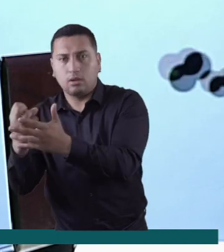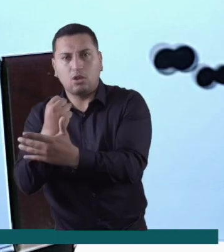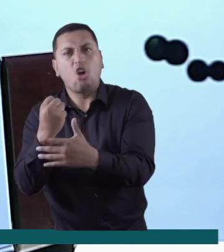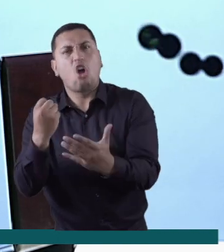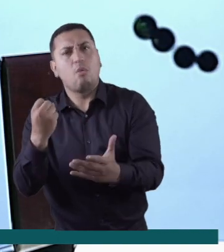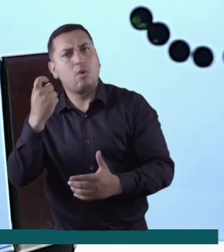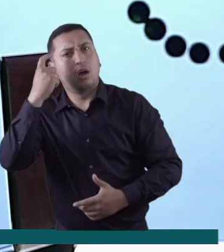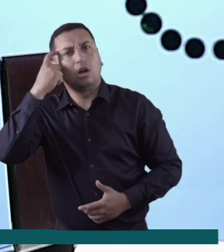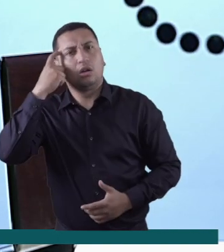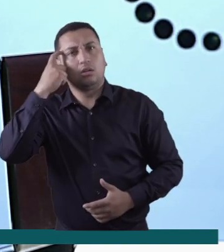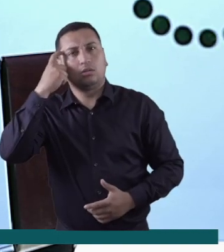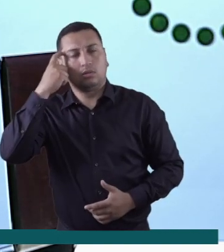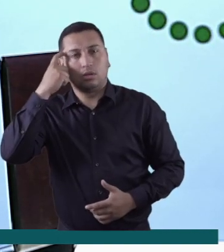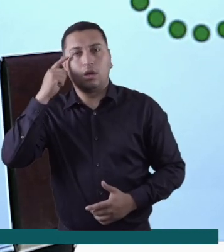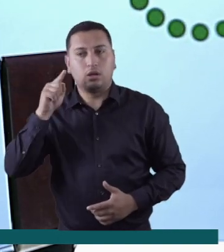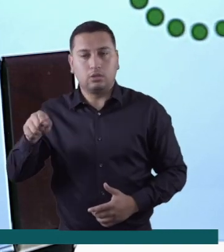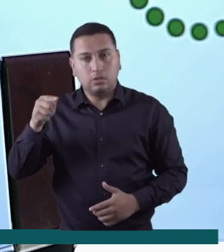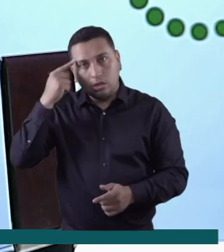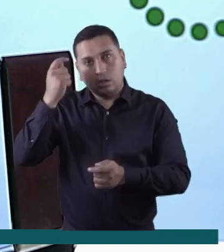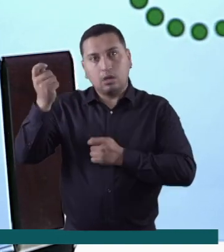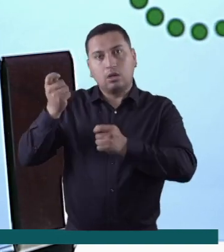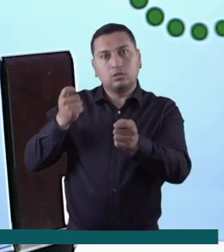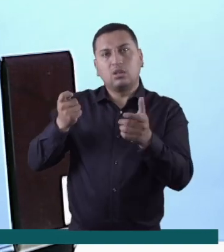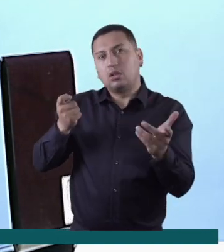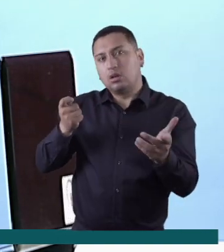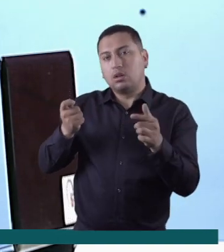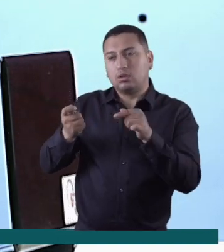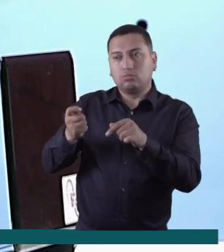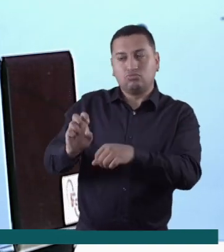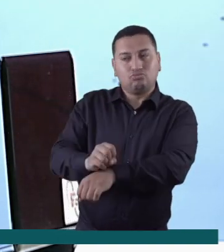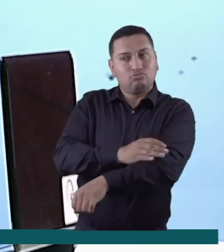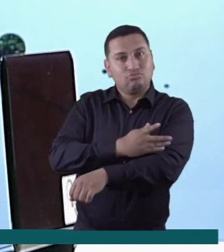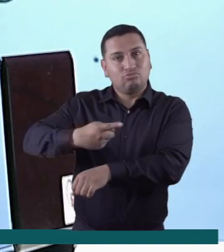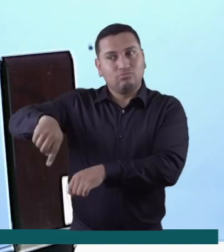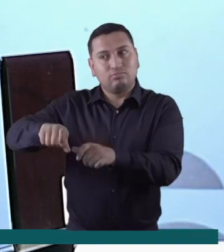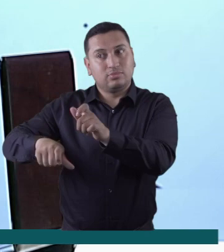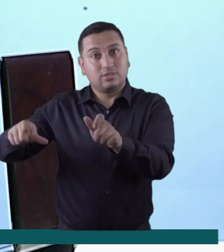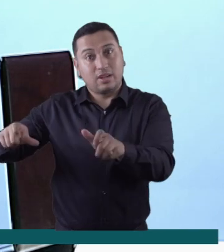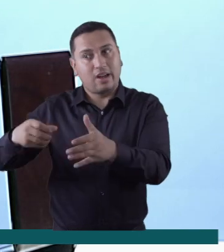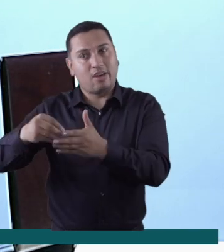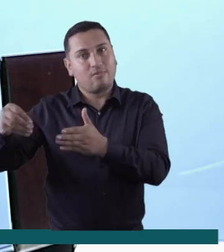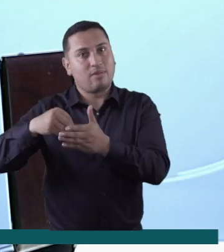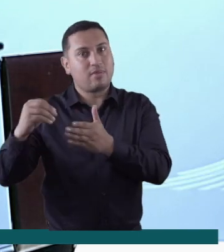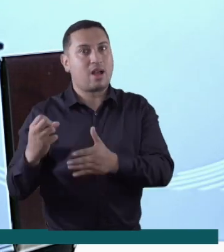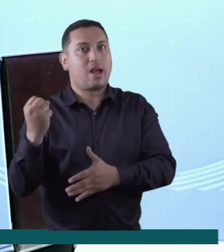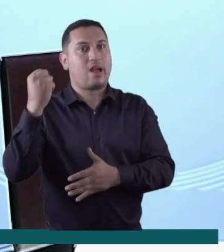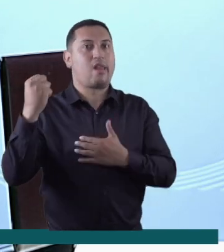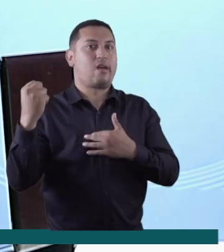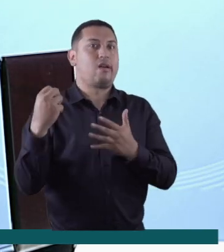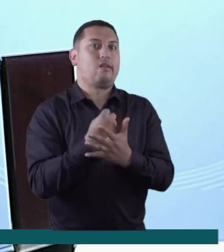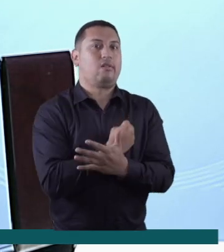potenciar sus utilidades, utilizando estrategias para mover emociones y aumentar sus ganancias.